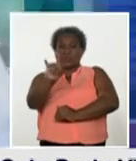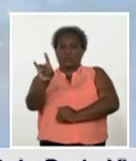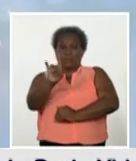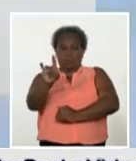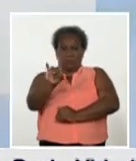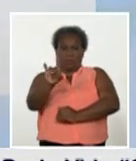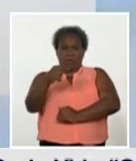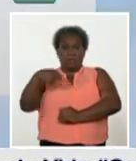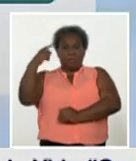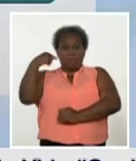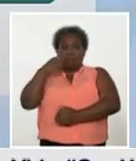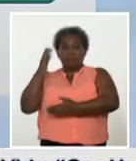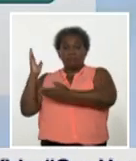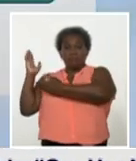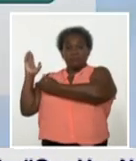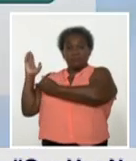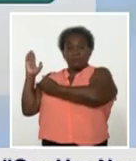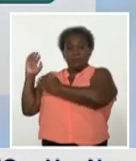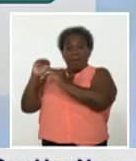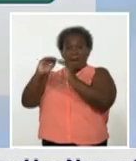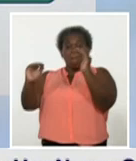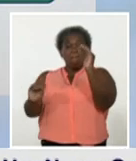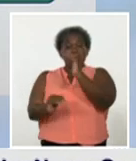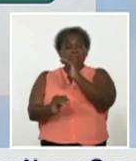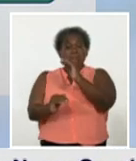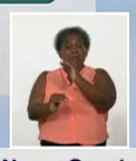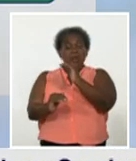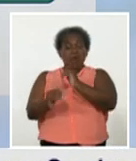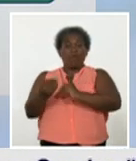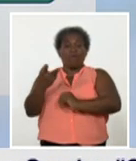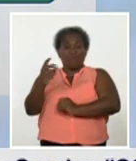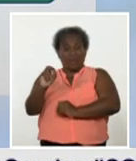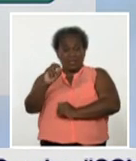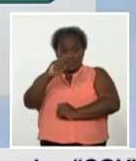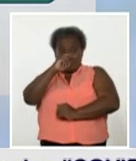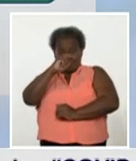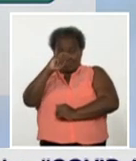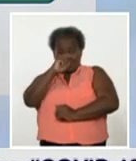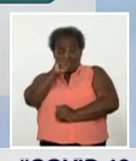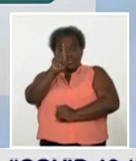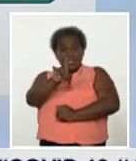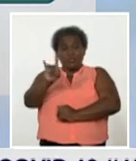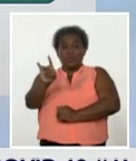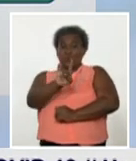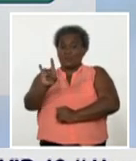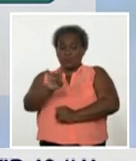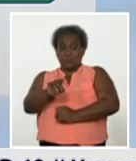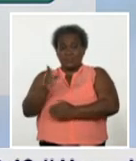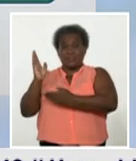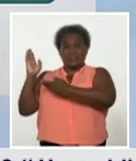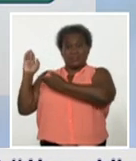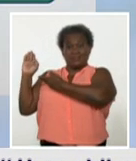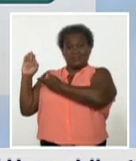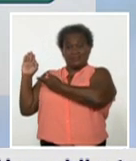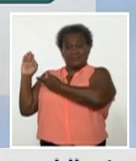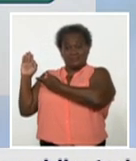día de ayer. El 18,7% de todas las personas que se diagnosticaron en Cuba